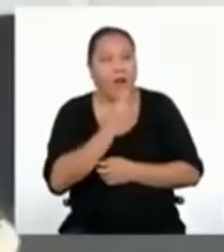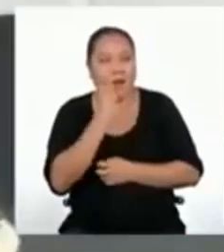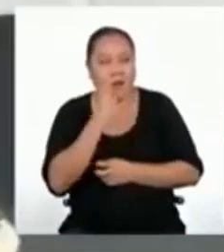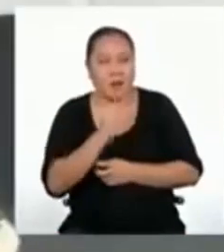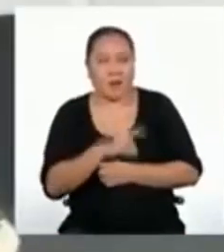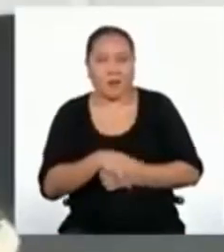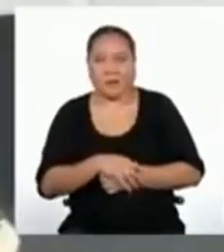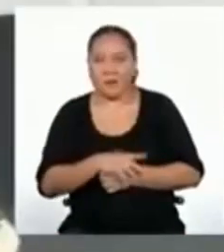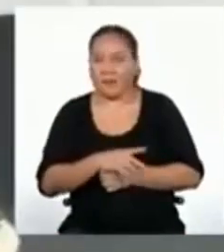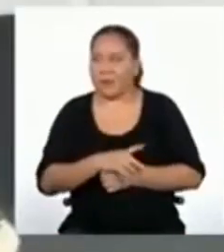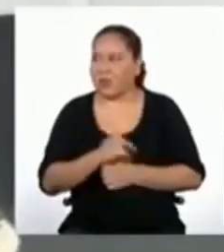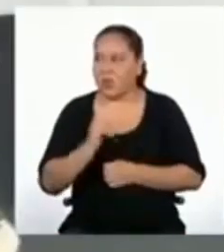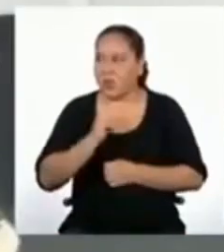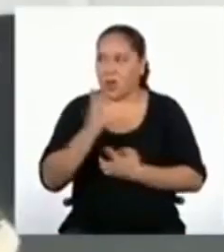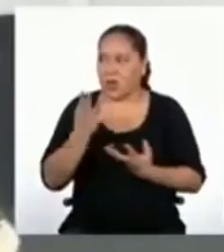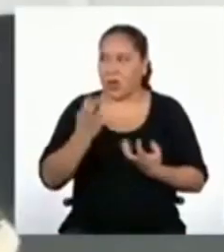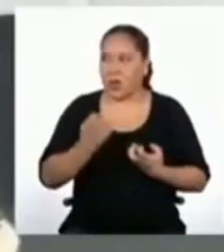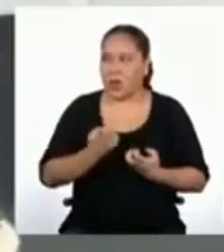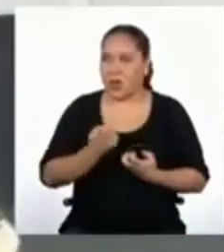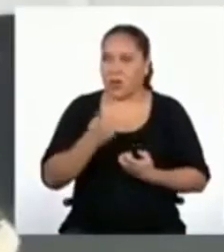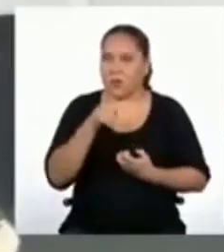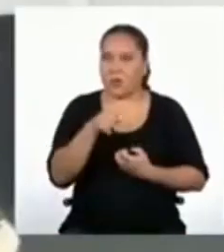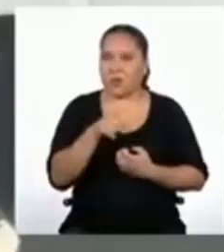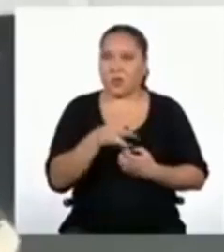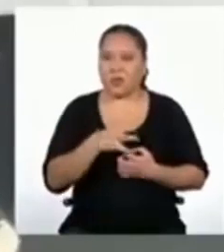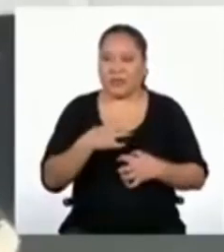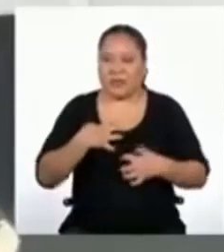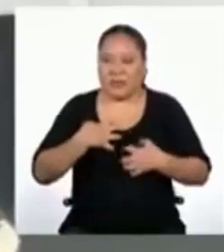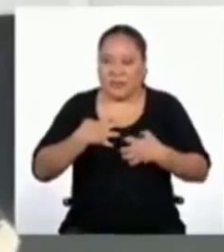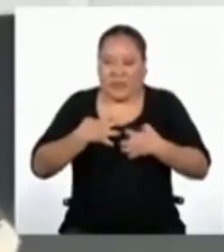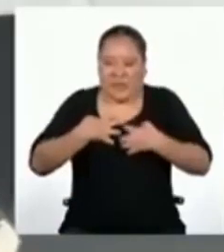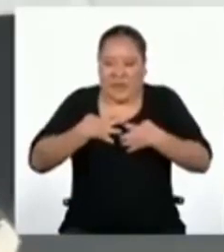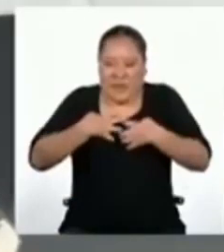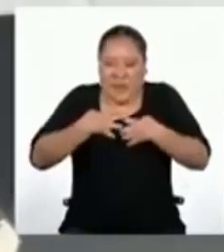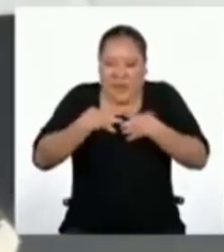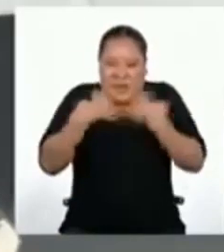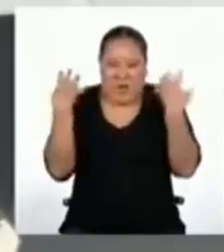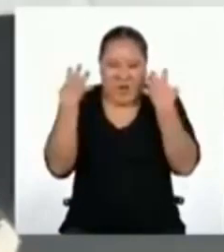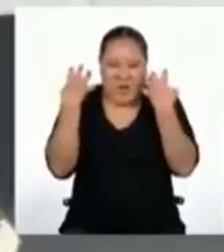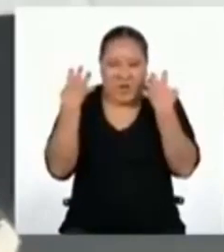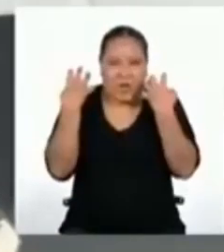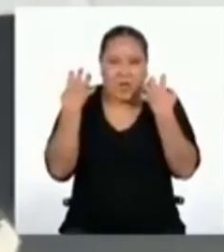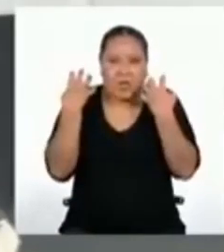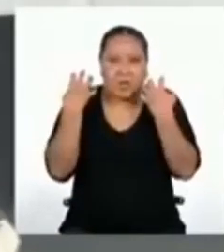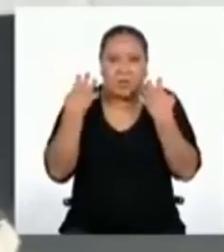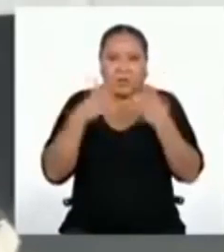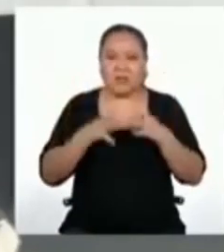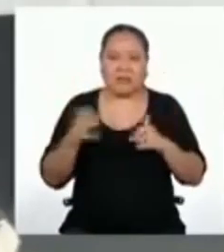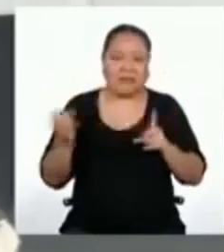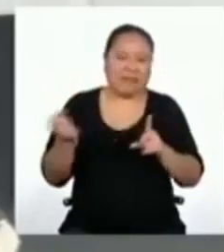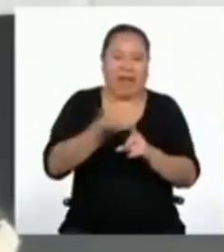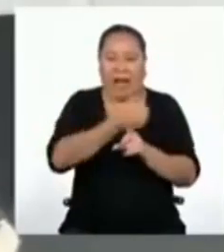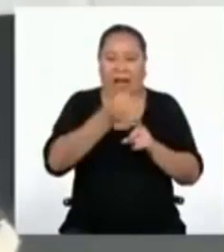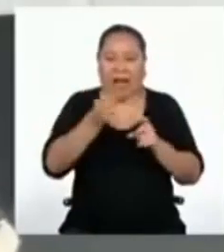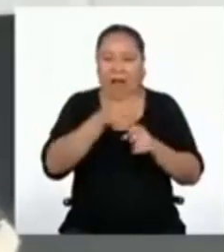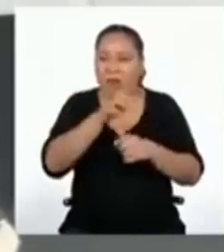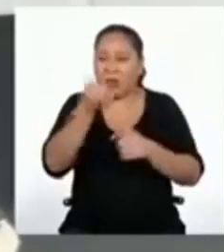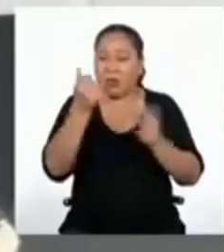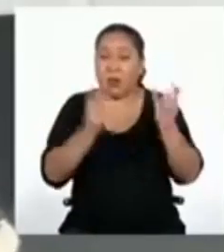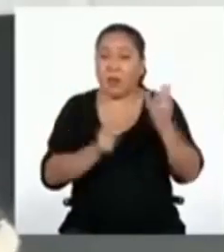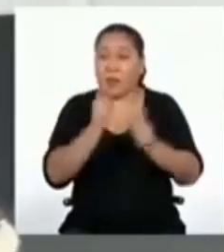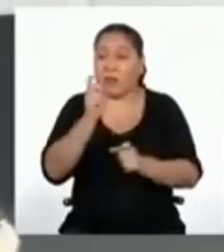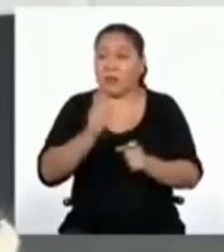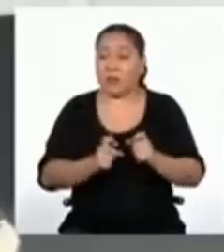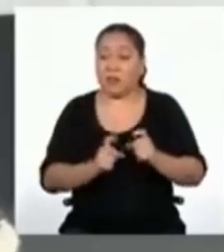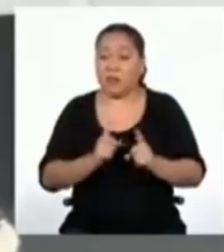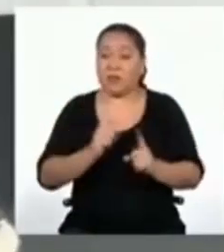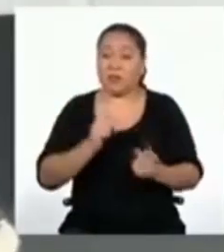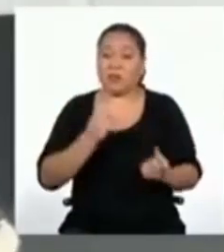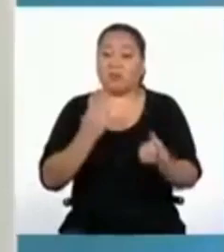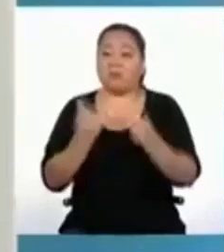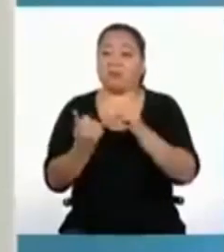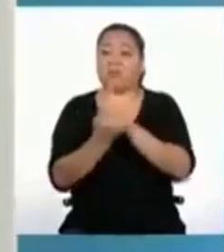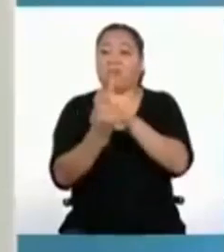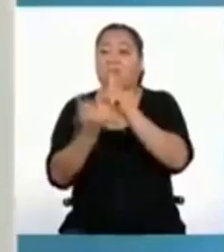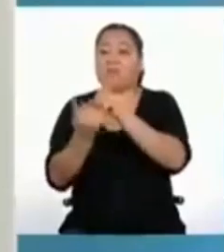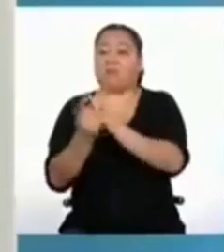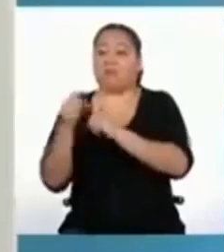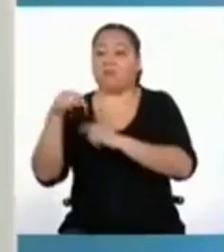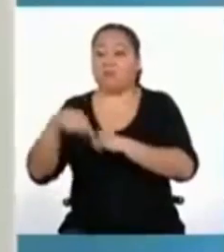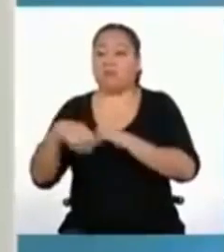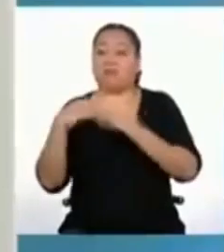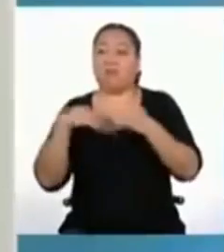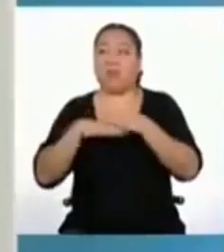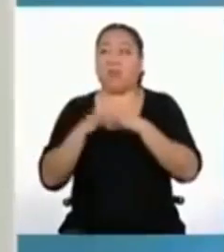No queremos que nuestros episodios de ira nos lleven a desquitarnos con las otras personas con las que estamos conviviendo.